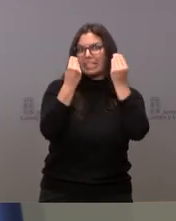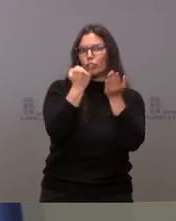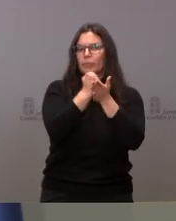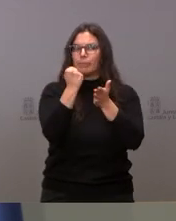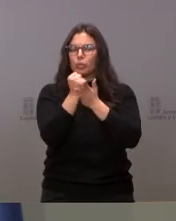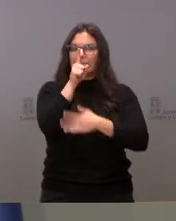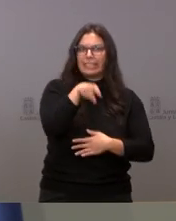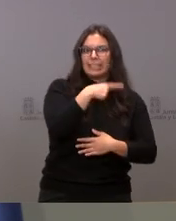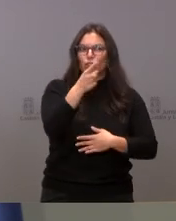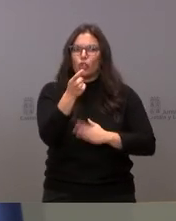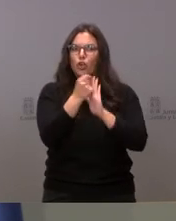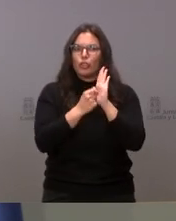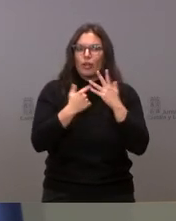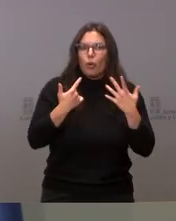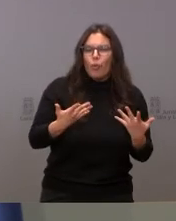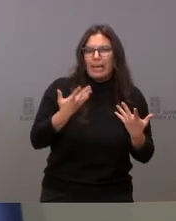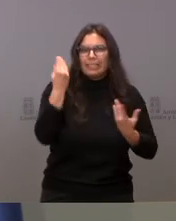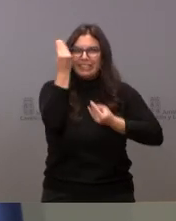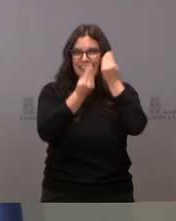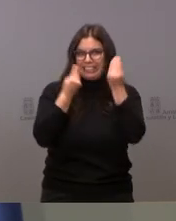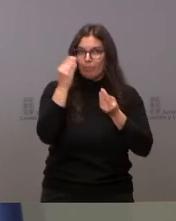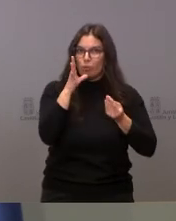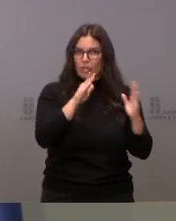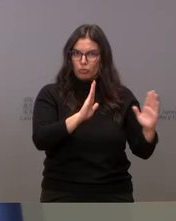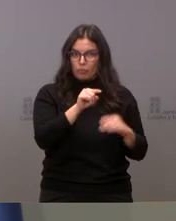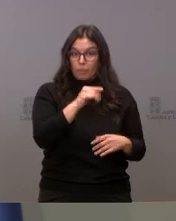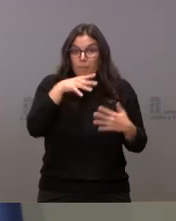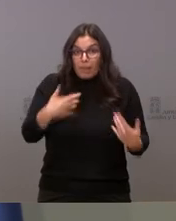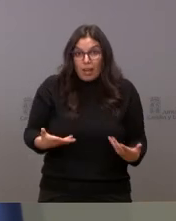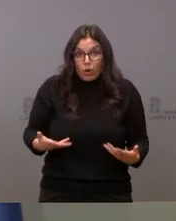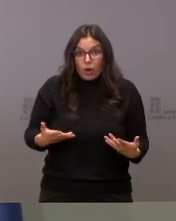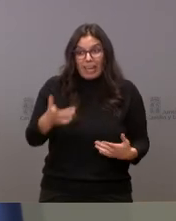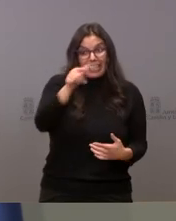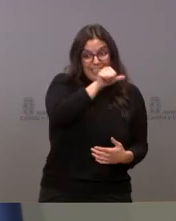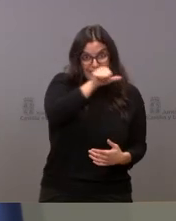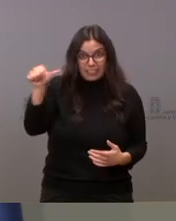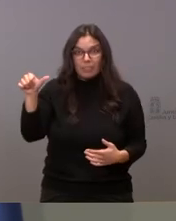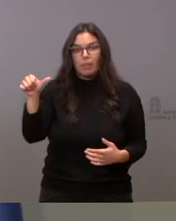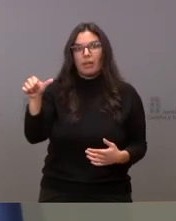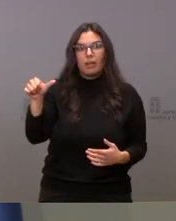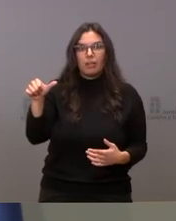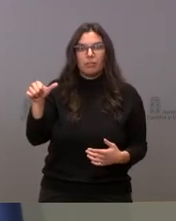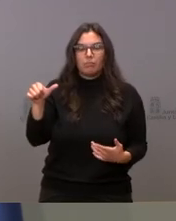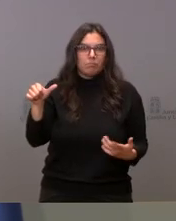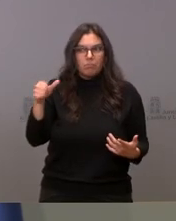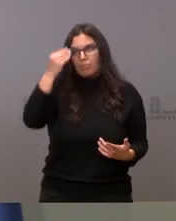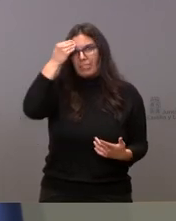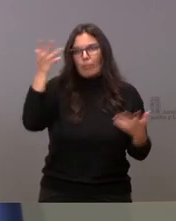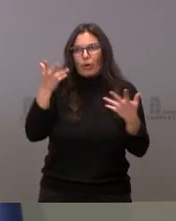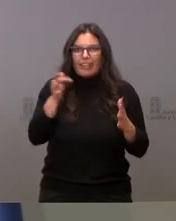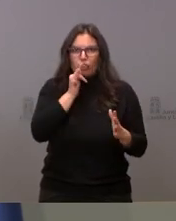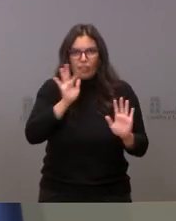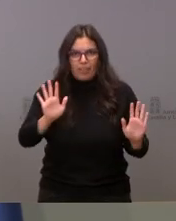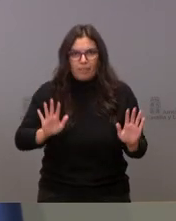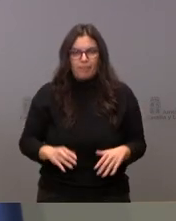lo estableceríamos y en qué condiciones no. Pero en este momento, esta semana, nosotros no vemos una situación de urgencia.